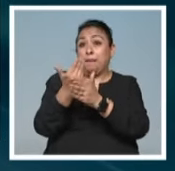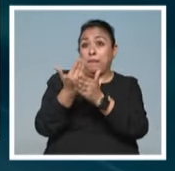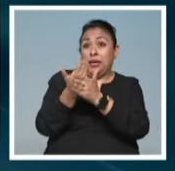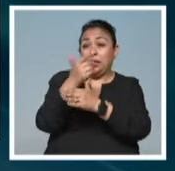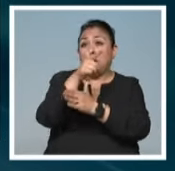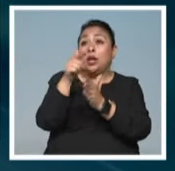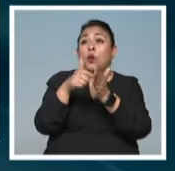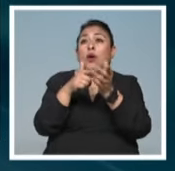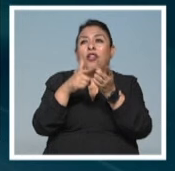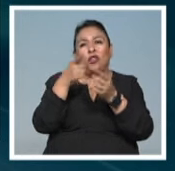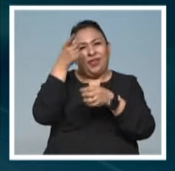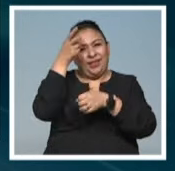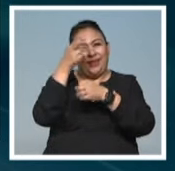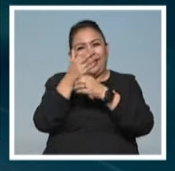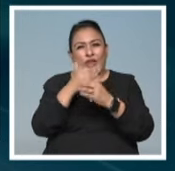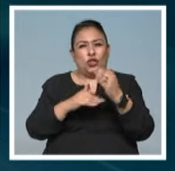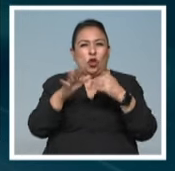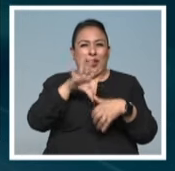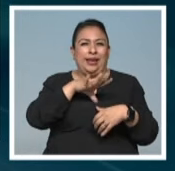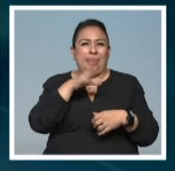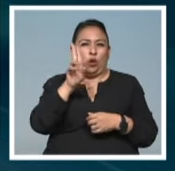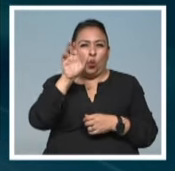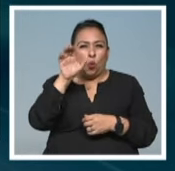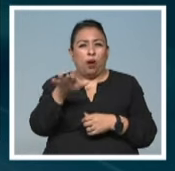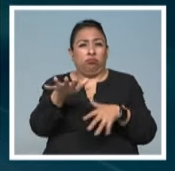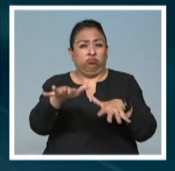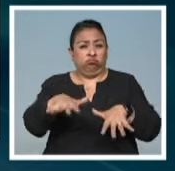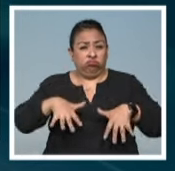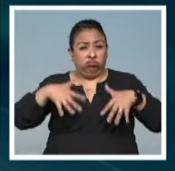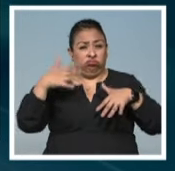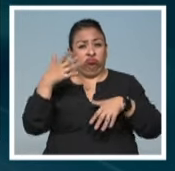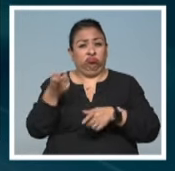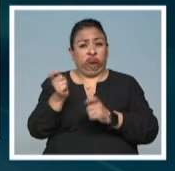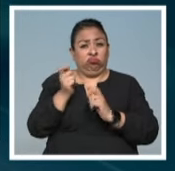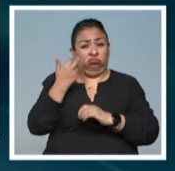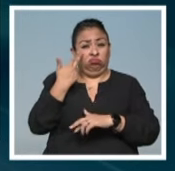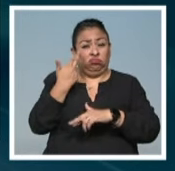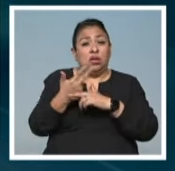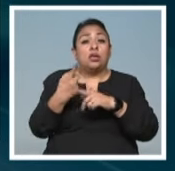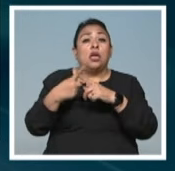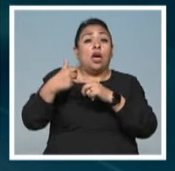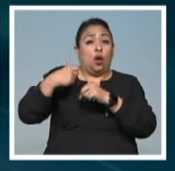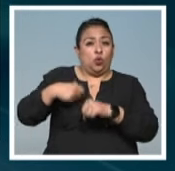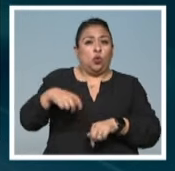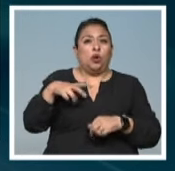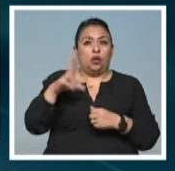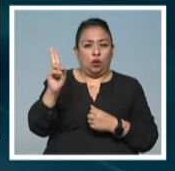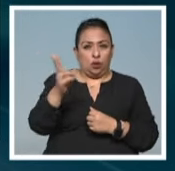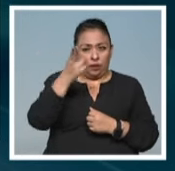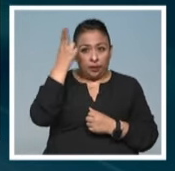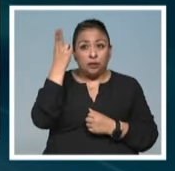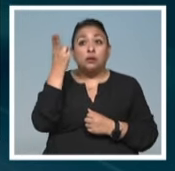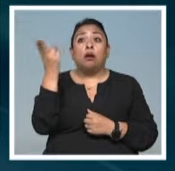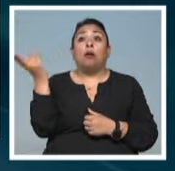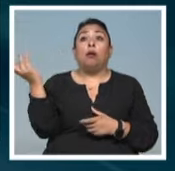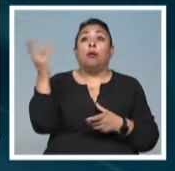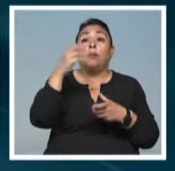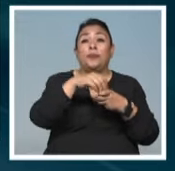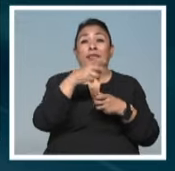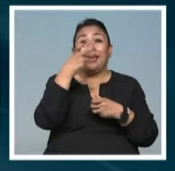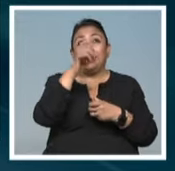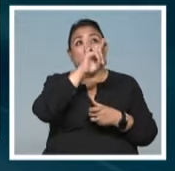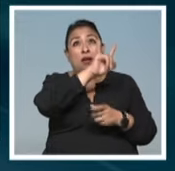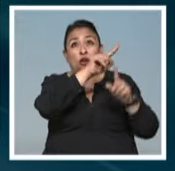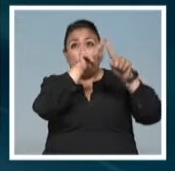en la Rectoría General de la UAM, en un acto encabezado por autoridades universitarias. Con la incorporación de